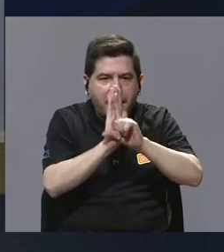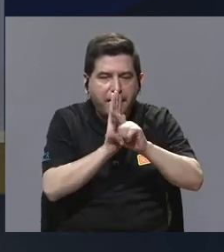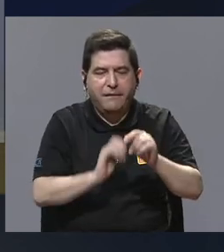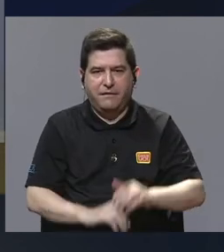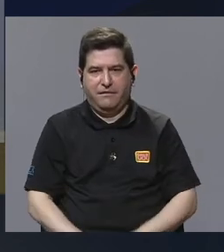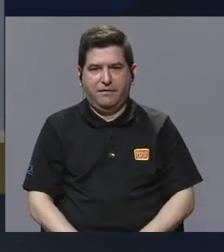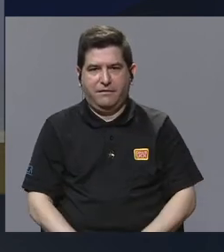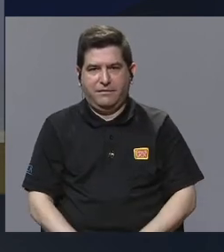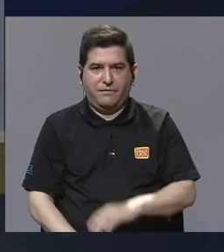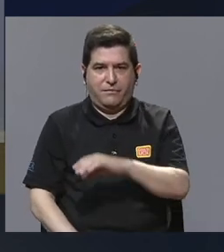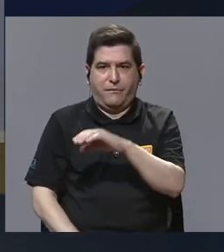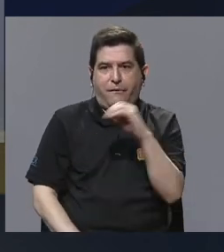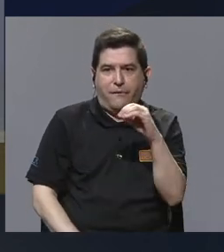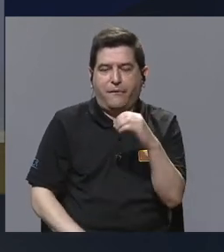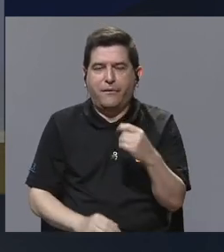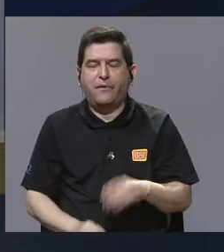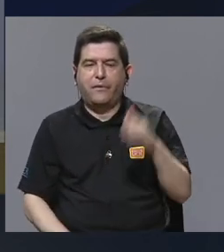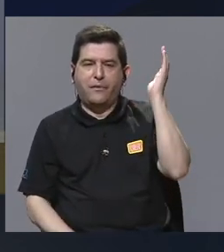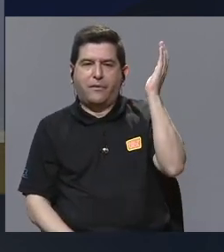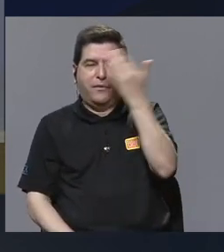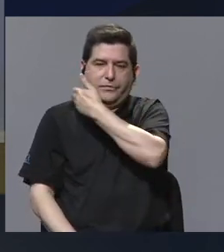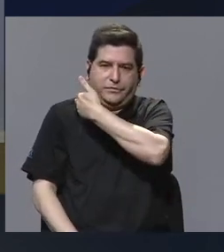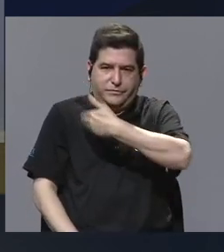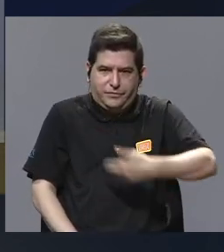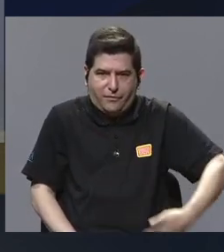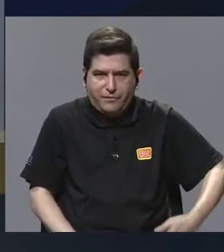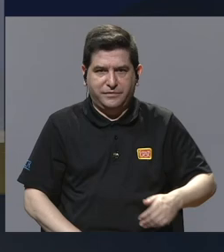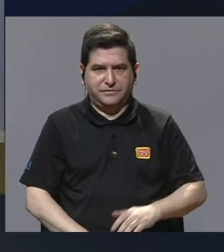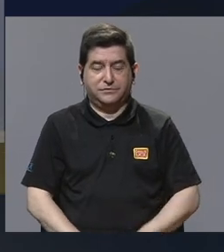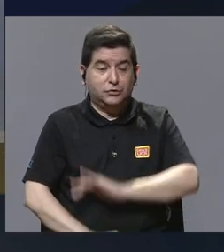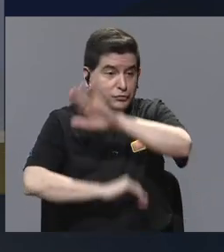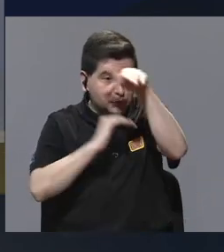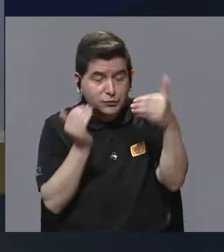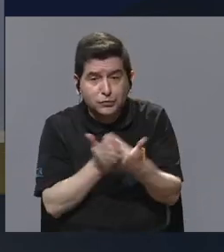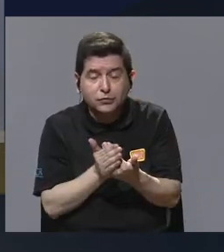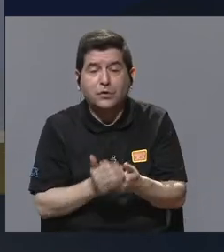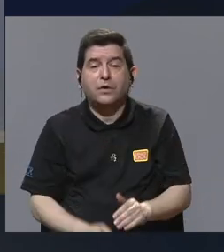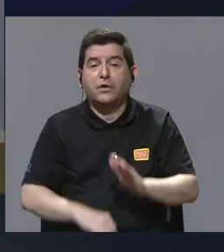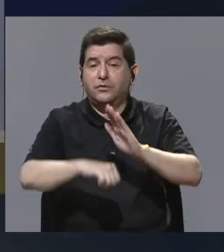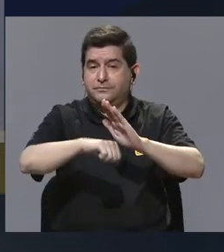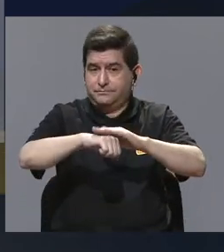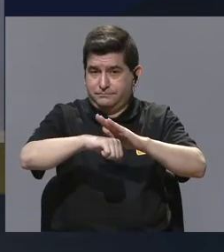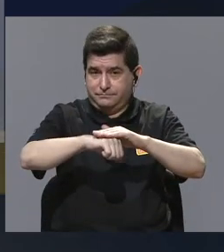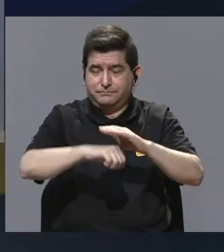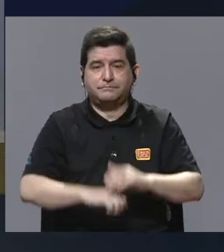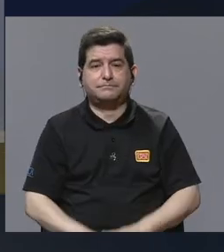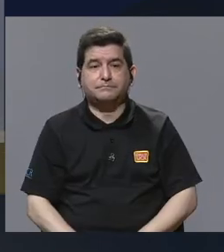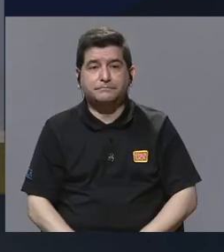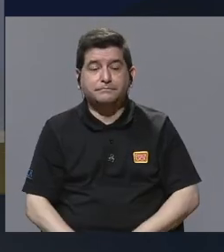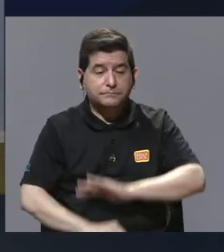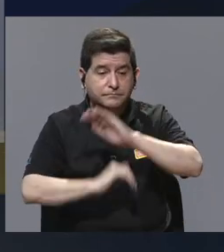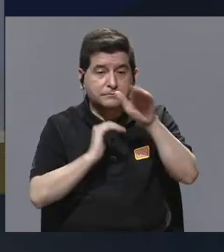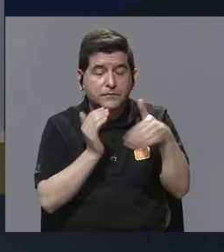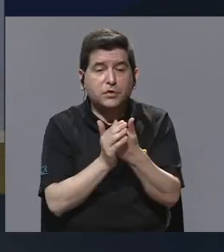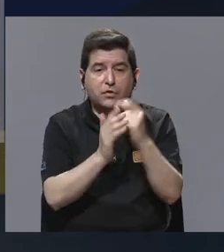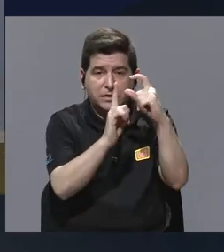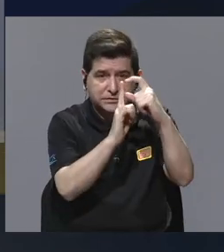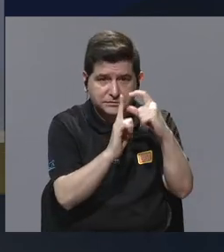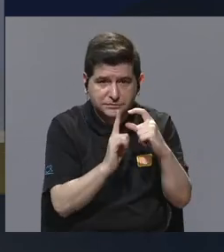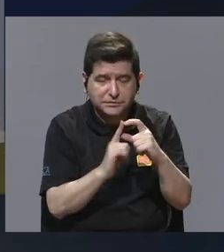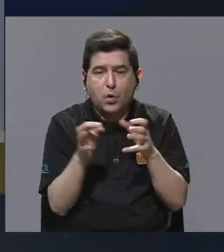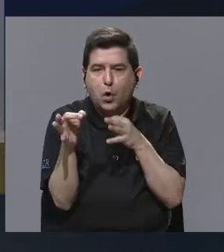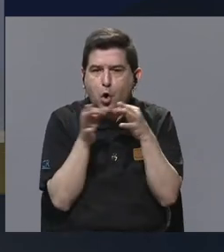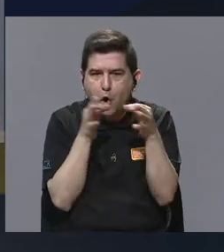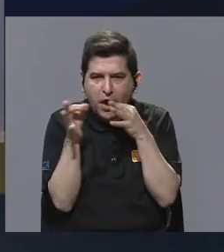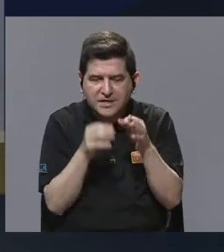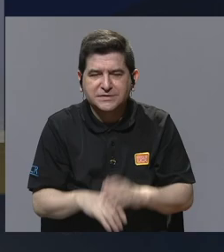Legislativa, discursos de presidentes, todo eso para lograr que todos los términos